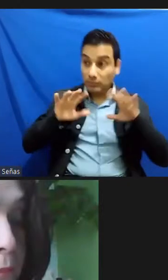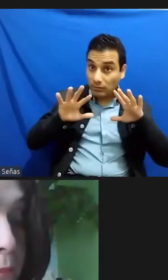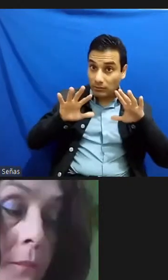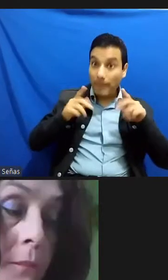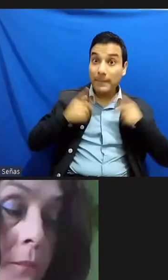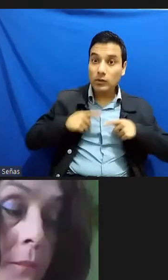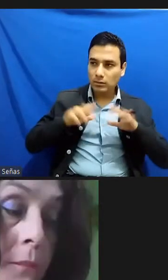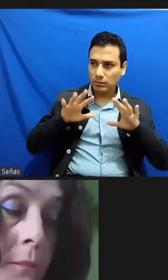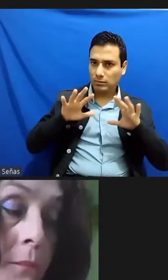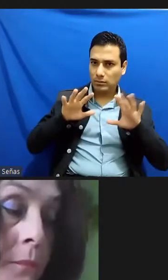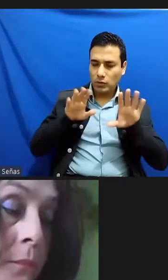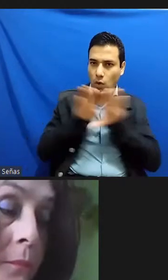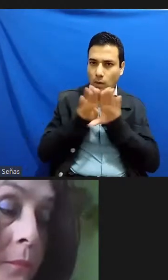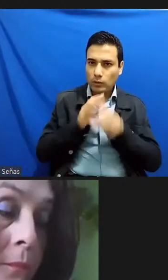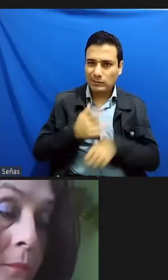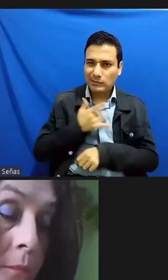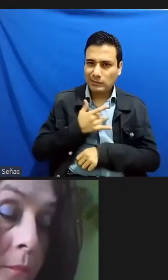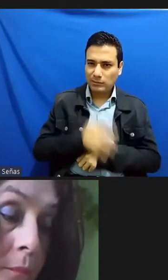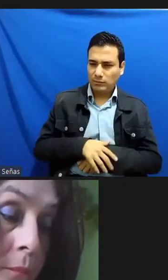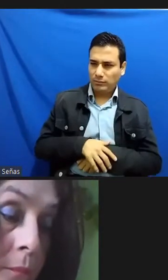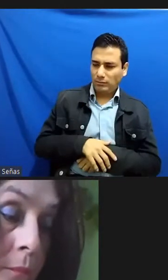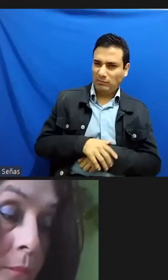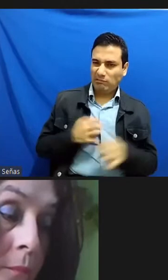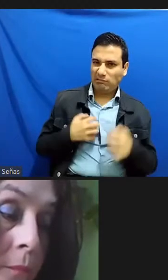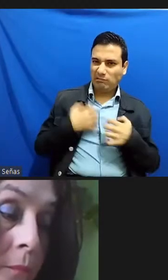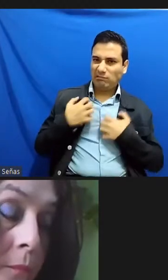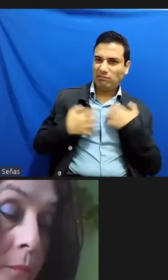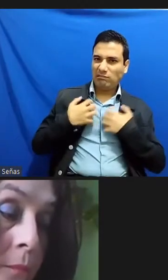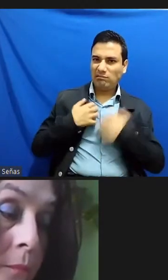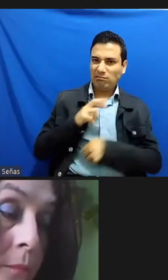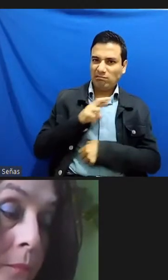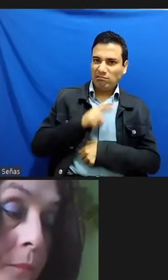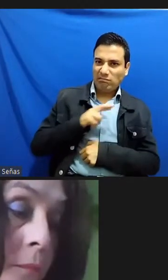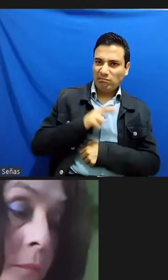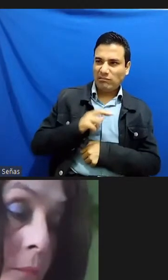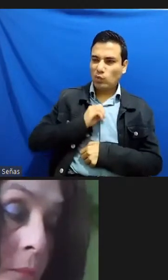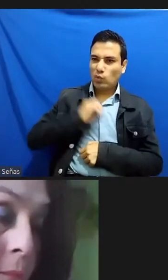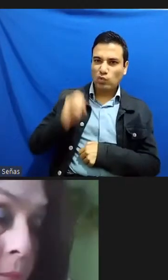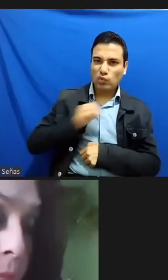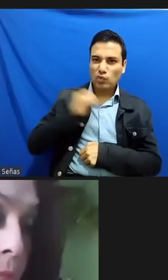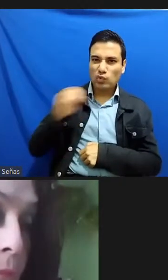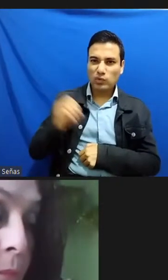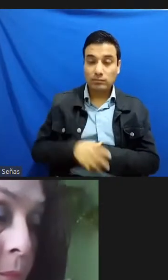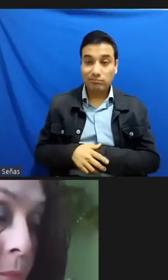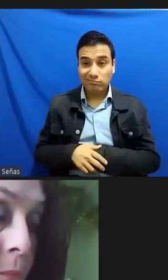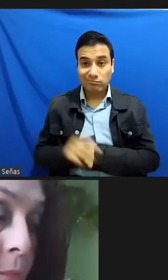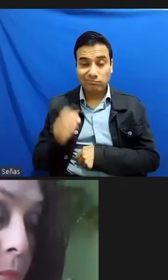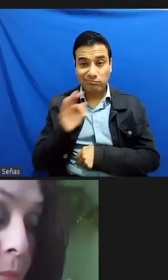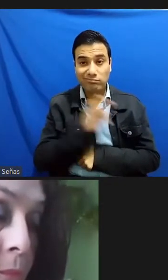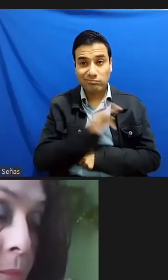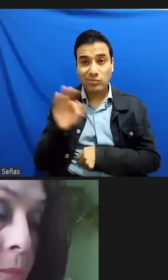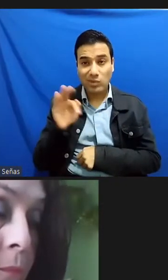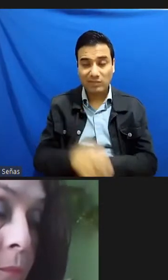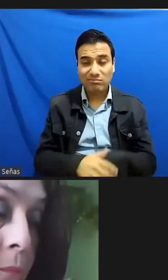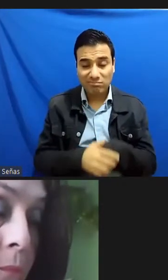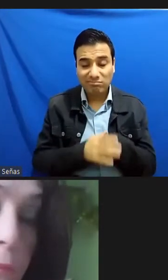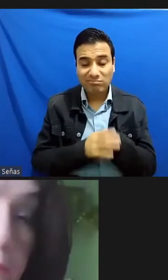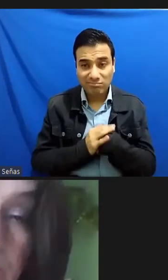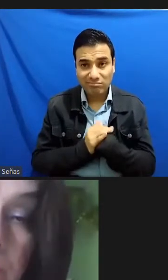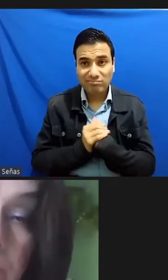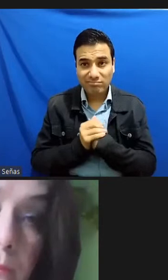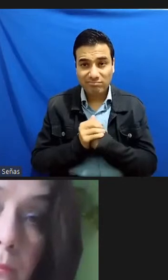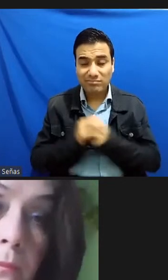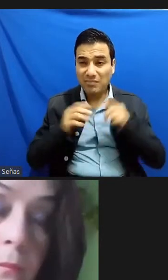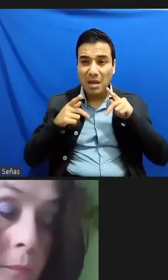provoca una animadversión y un odio mucho mayor que el que provocaría una